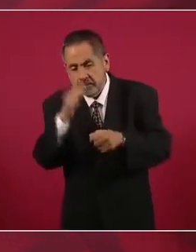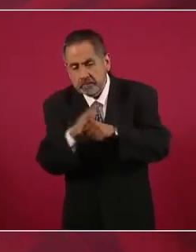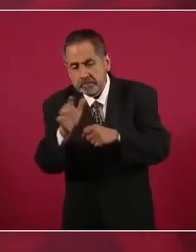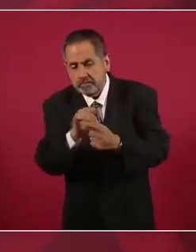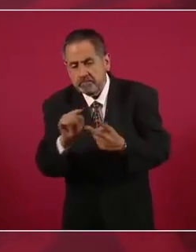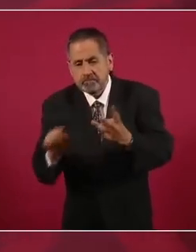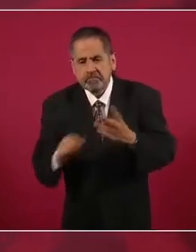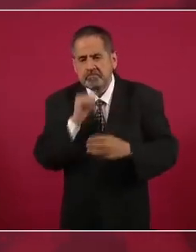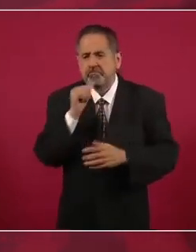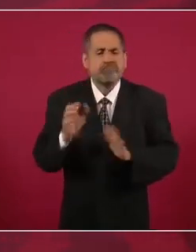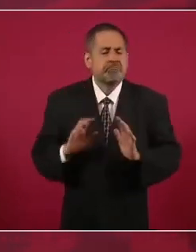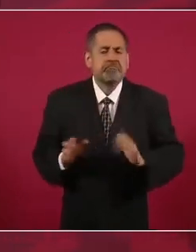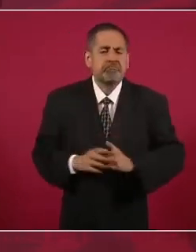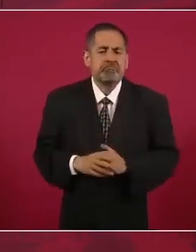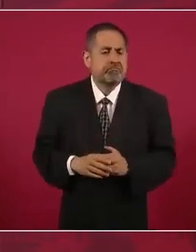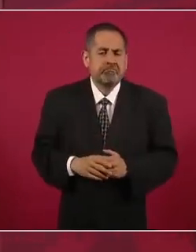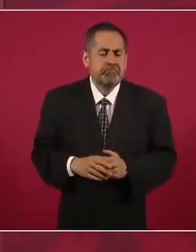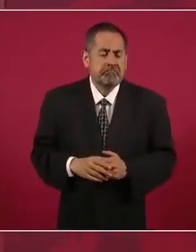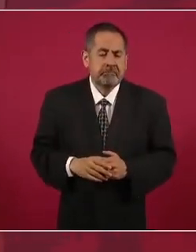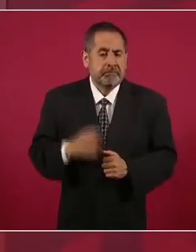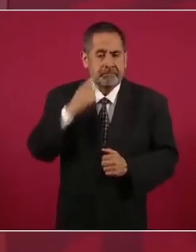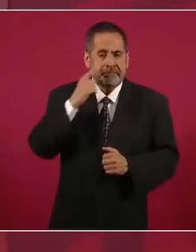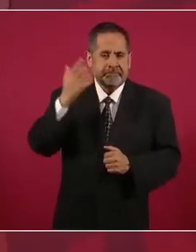¿qué se hacía con los jóvenes?